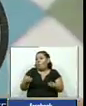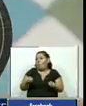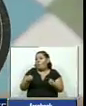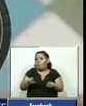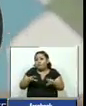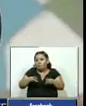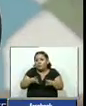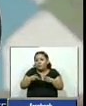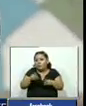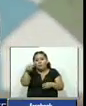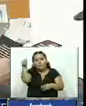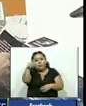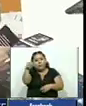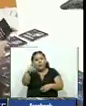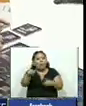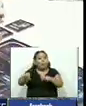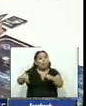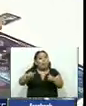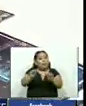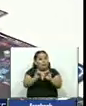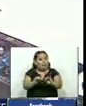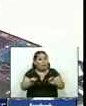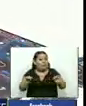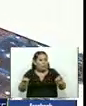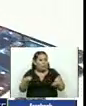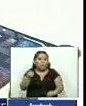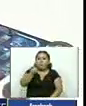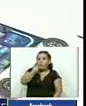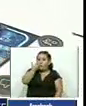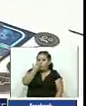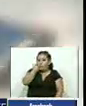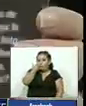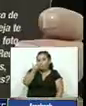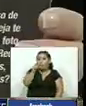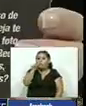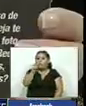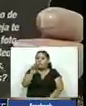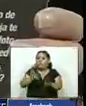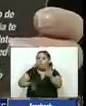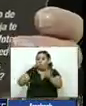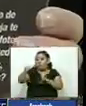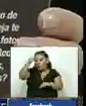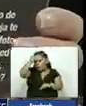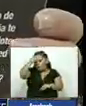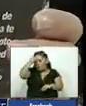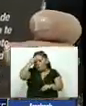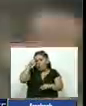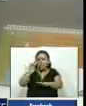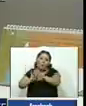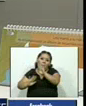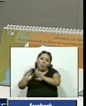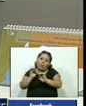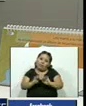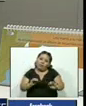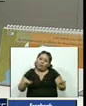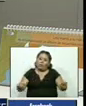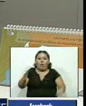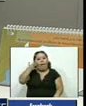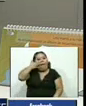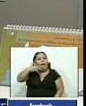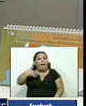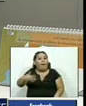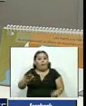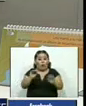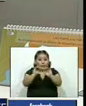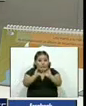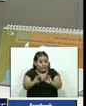enseñanza la cual varió de acuerdo a las edades de los niños y jóvenes unos aprendieron a través de cuentos Por ejemplo para los